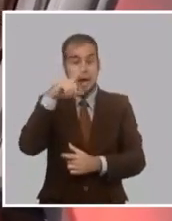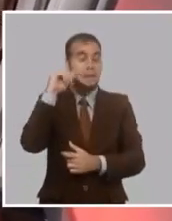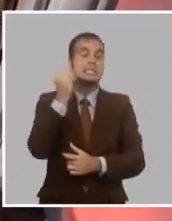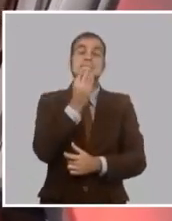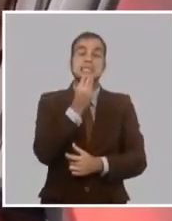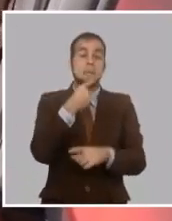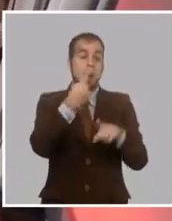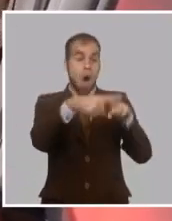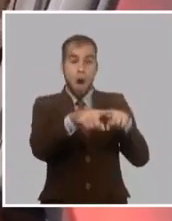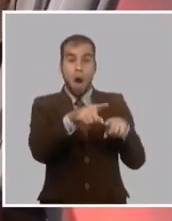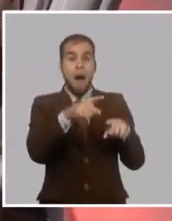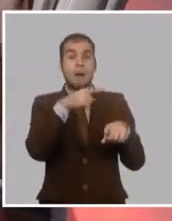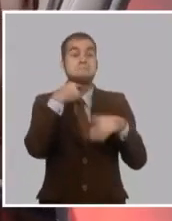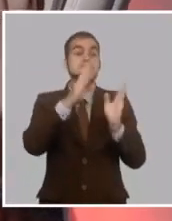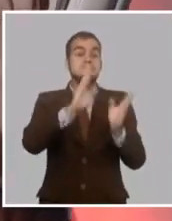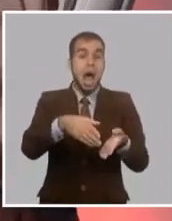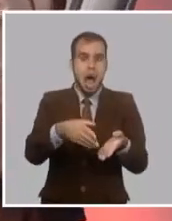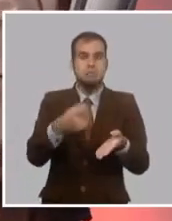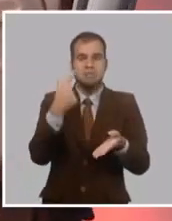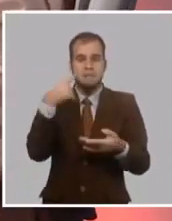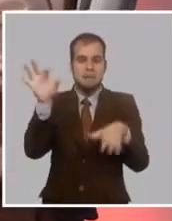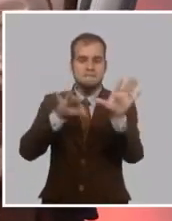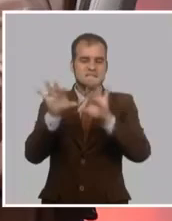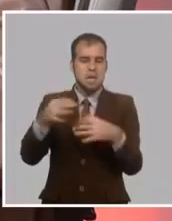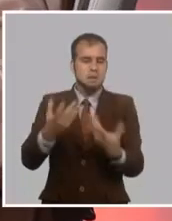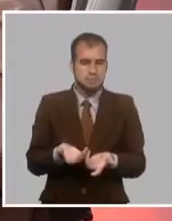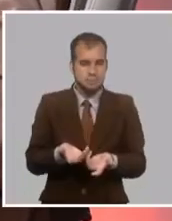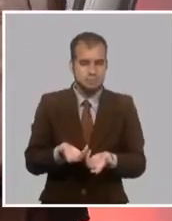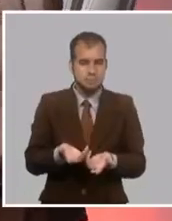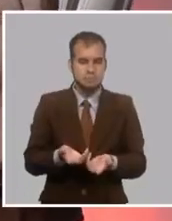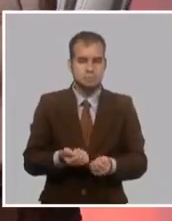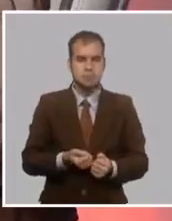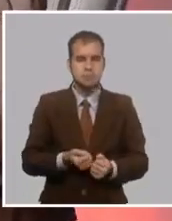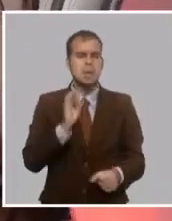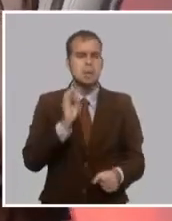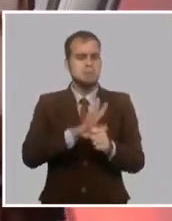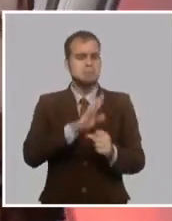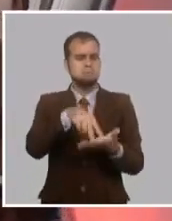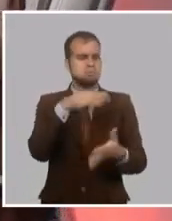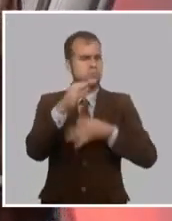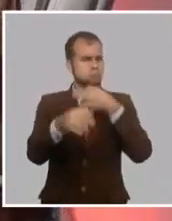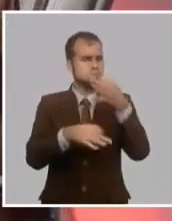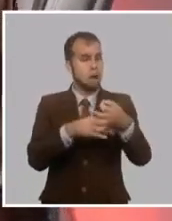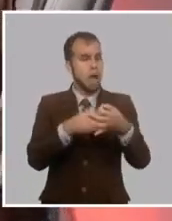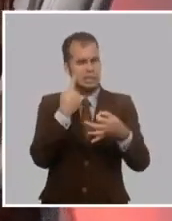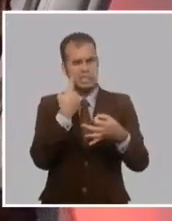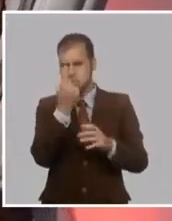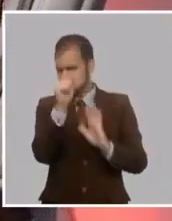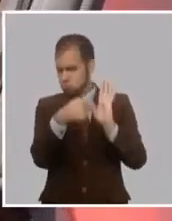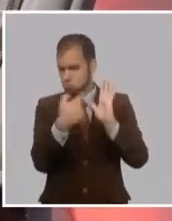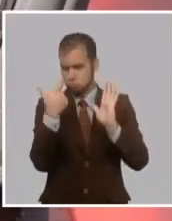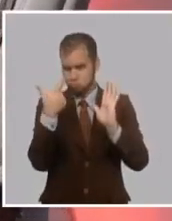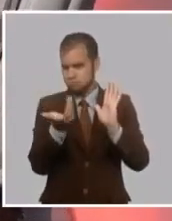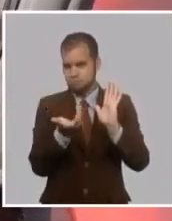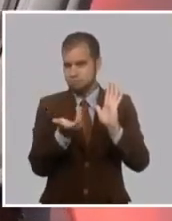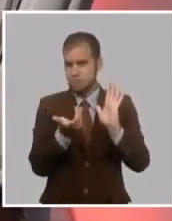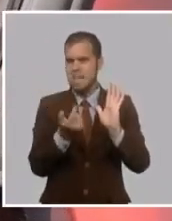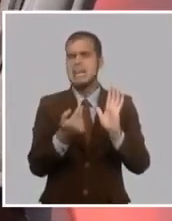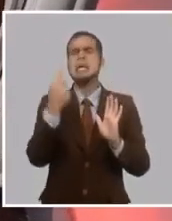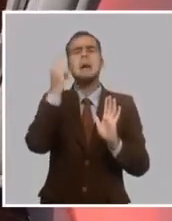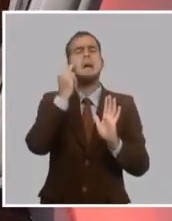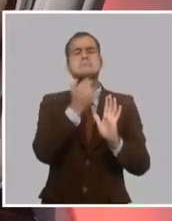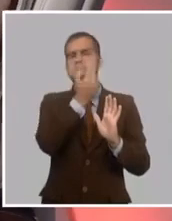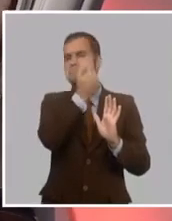Agramonte. Y entonces, cuando uno lee el discurso con todo y con bien de todo, hay una cosa que llama la atención. Martí no tiene voluntad exclusiva ninguna,